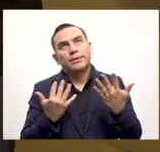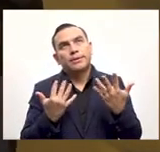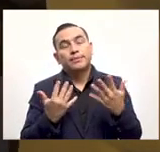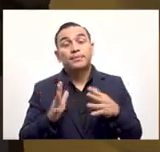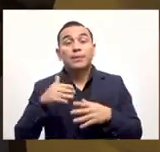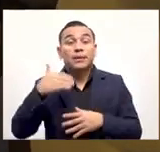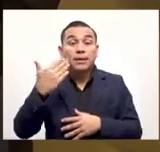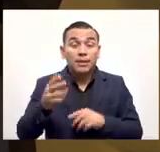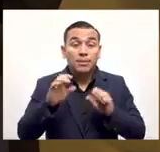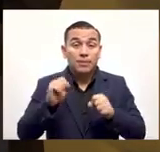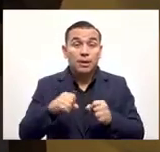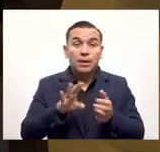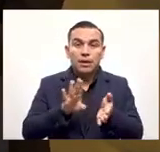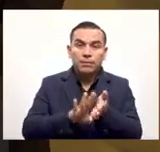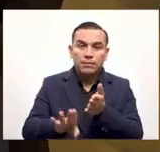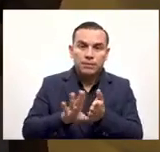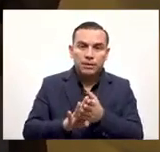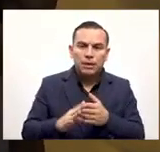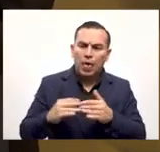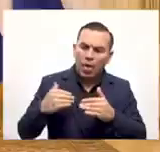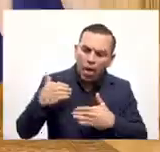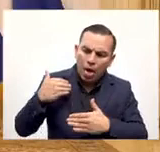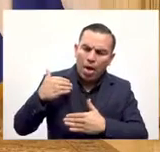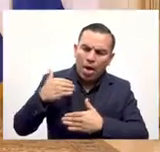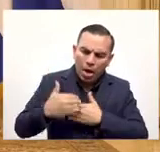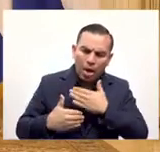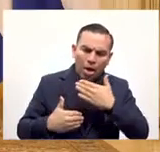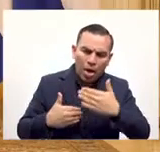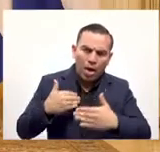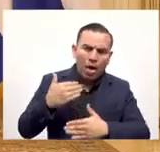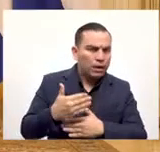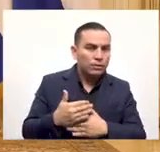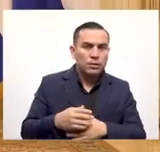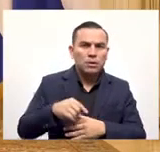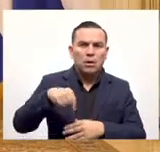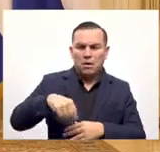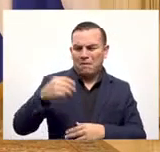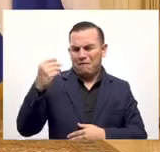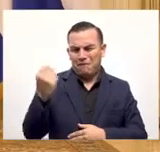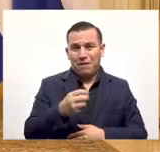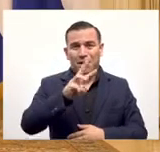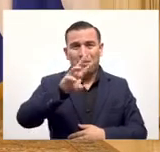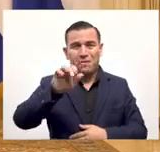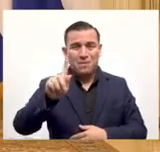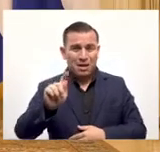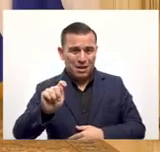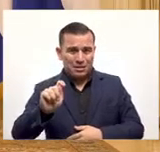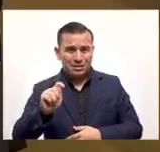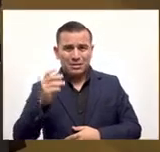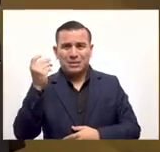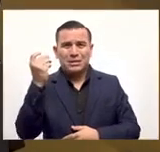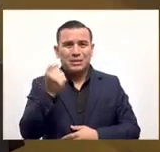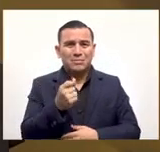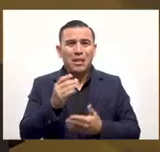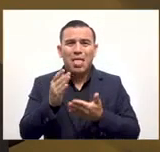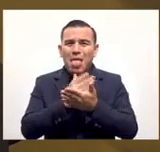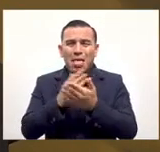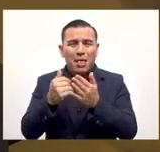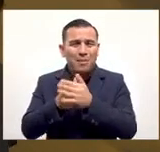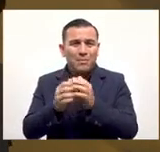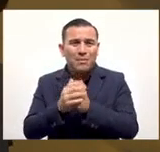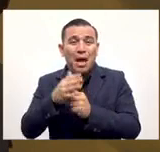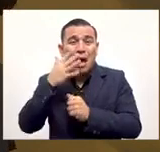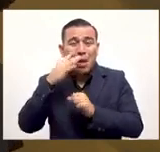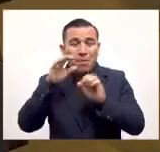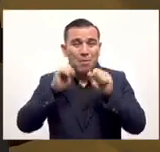abierta la sucursal y luego puede ir a consumir este dinero en este caso no es instantáneo y es de un solo lo recibe no